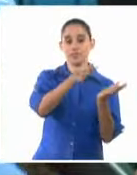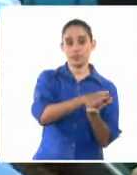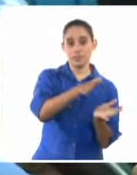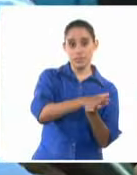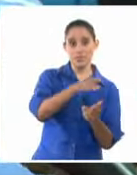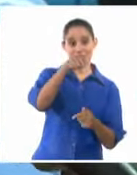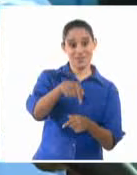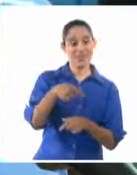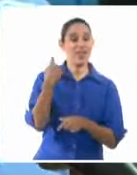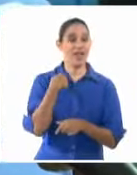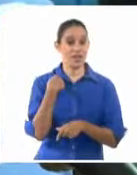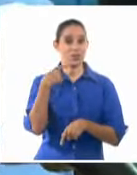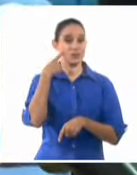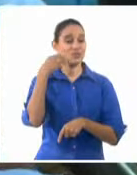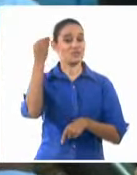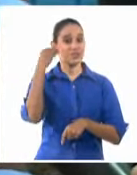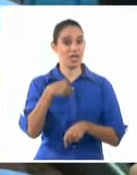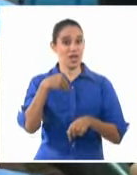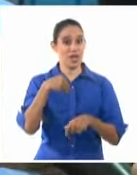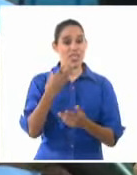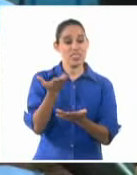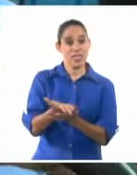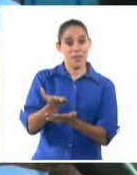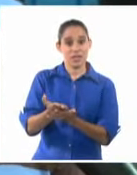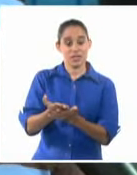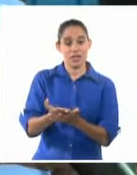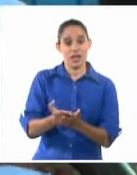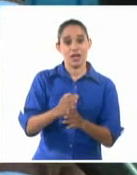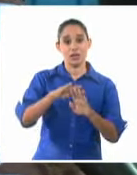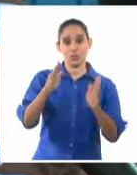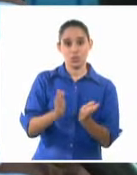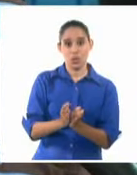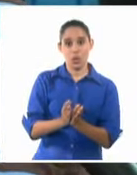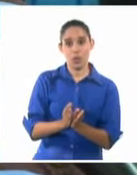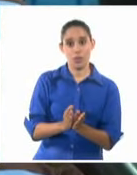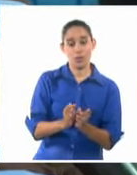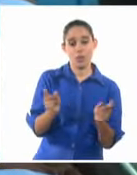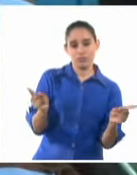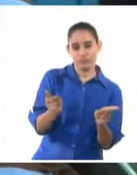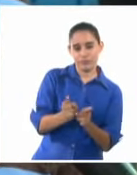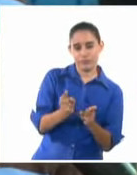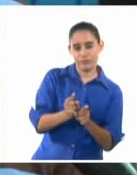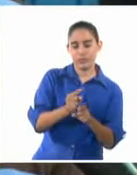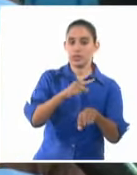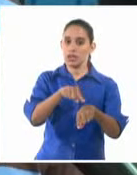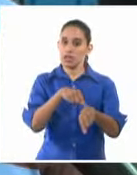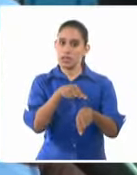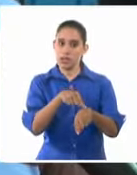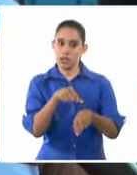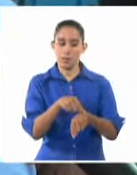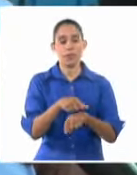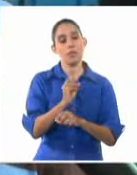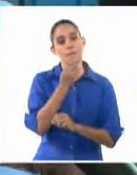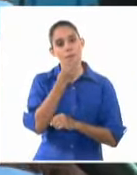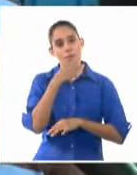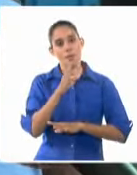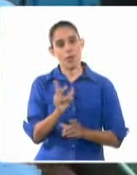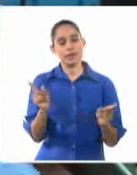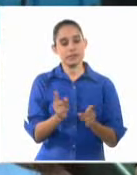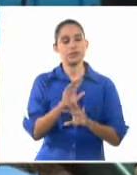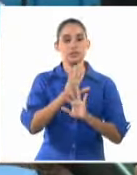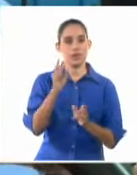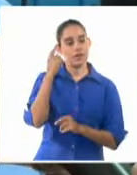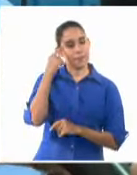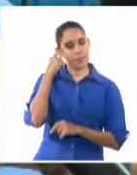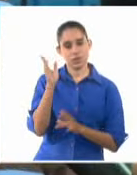que realmente las demandas máximas ocurren en periodos cortos de tiempo. Y así es como en resumen, estamos pensando y estamos estimando